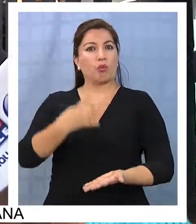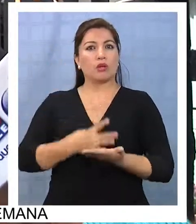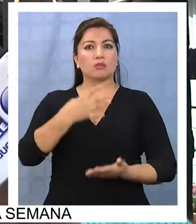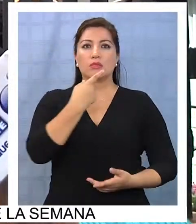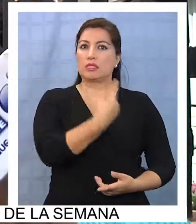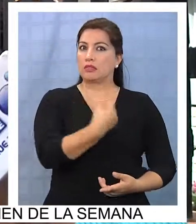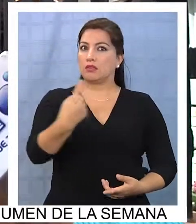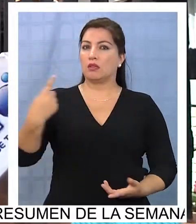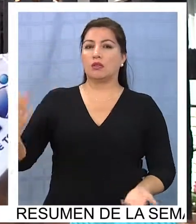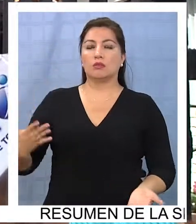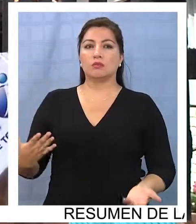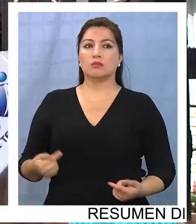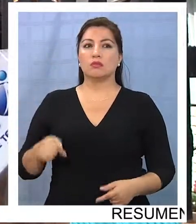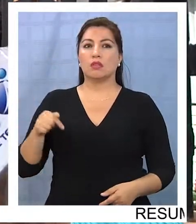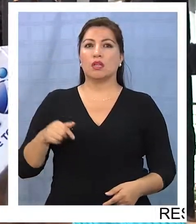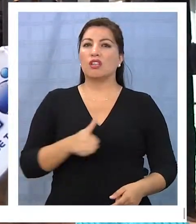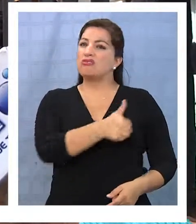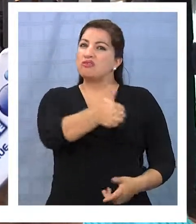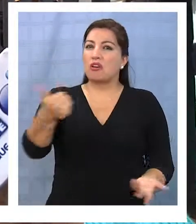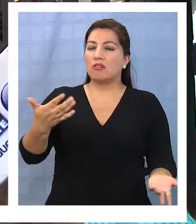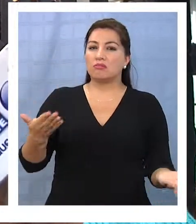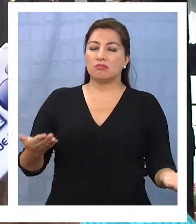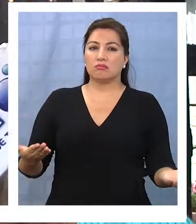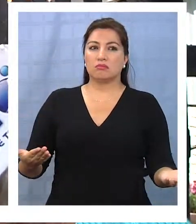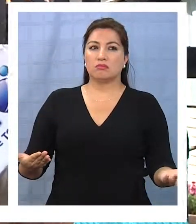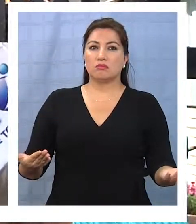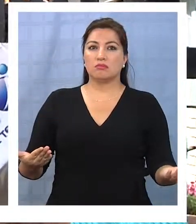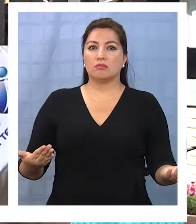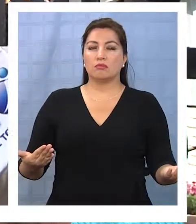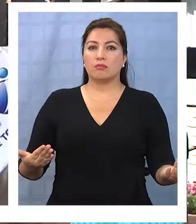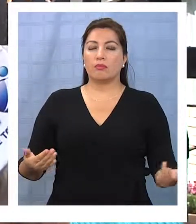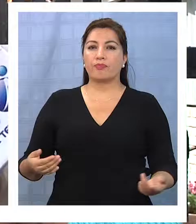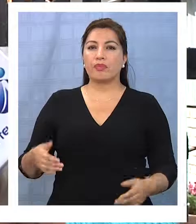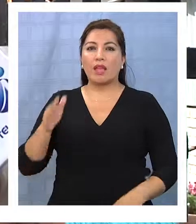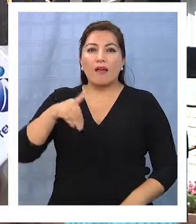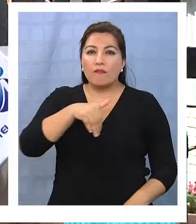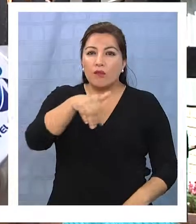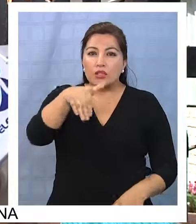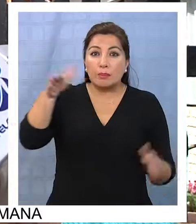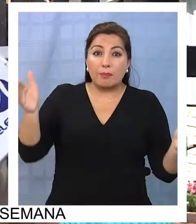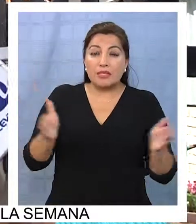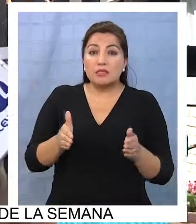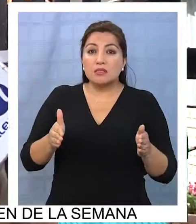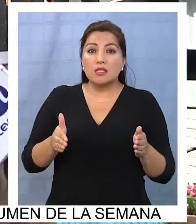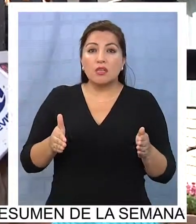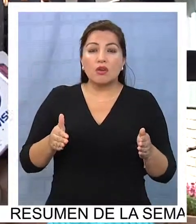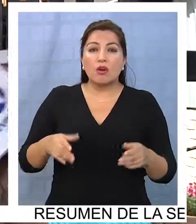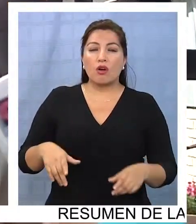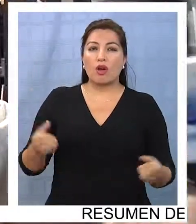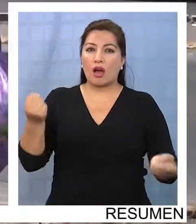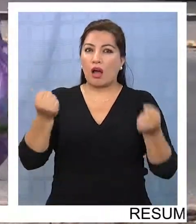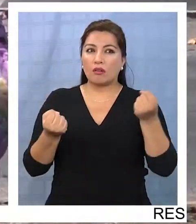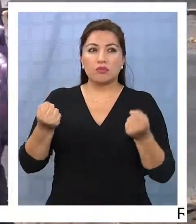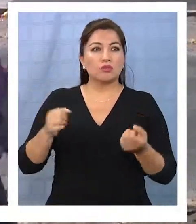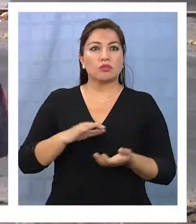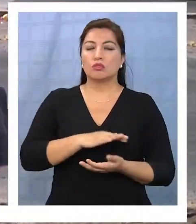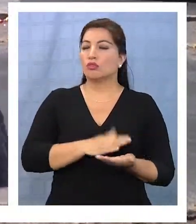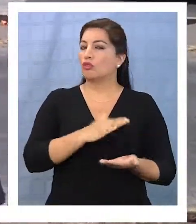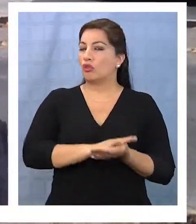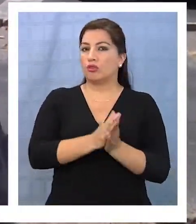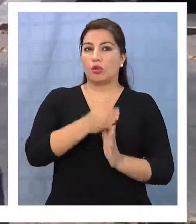pesos en este sector, todo entre minibuses y los sprinters, todo a 4.000 pesos. Y los